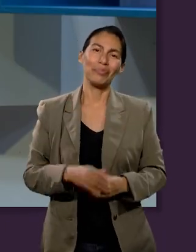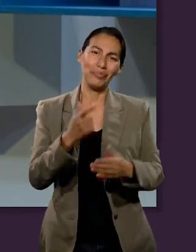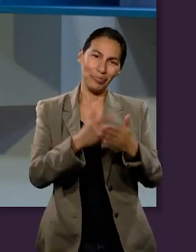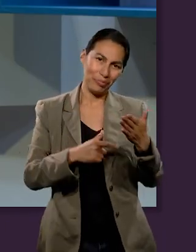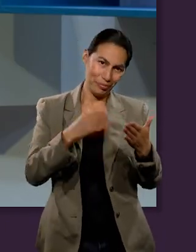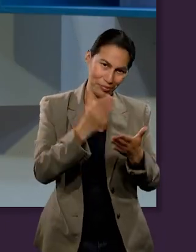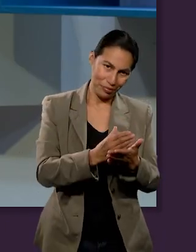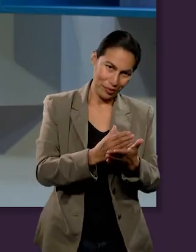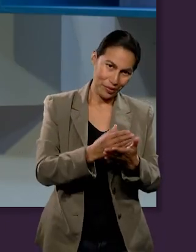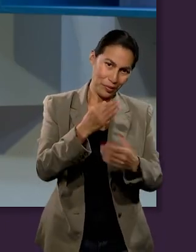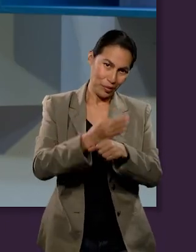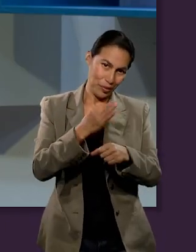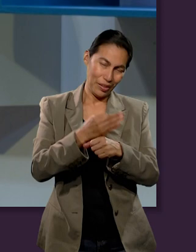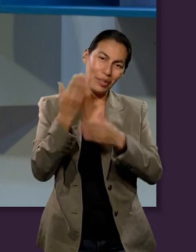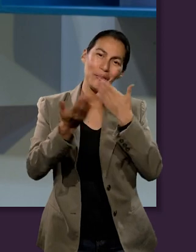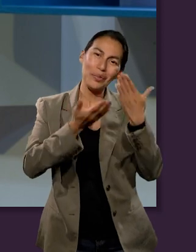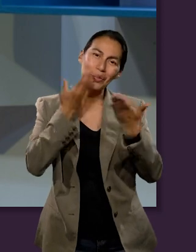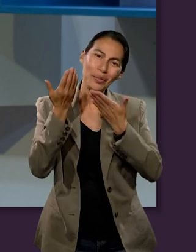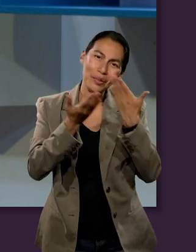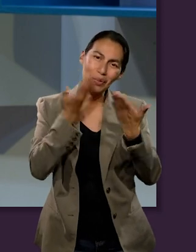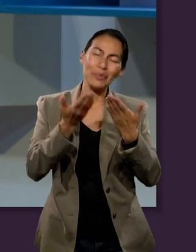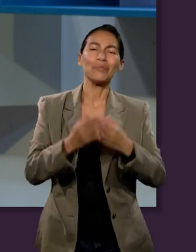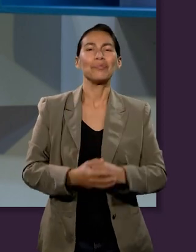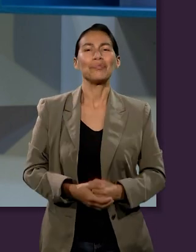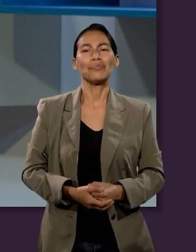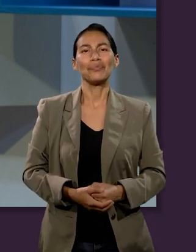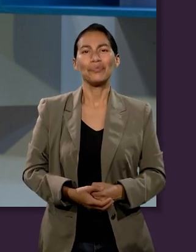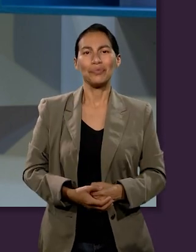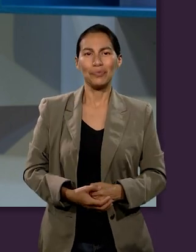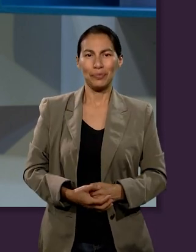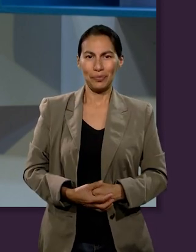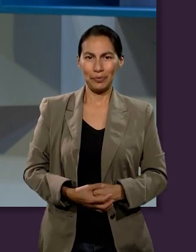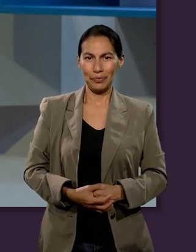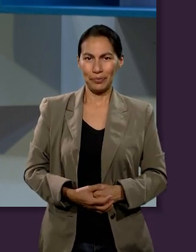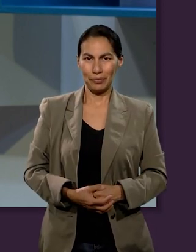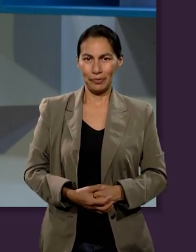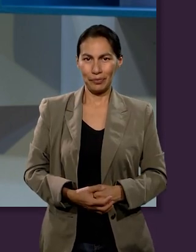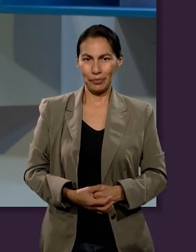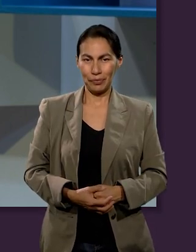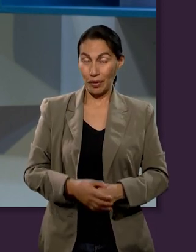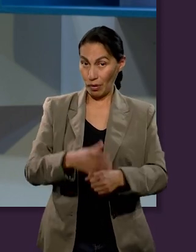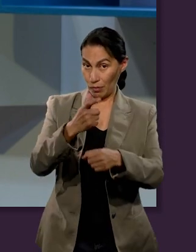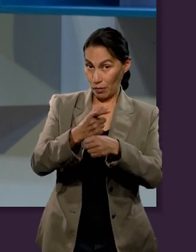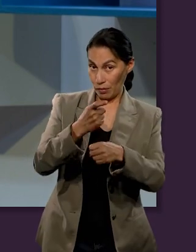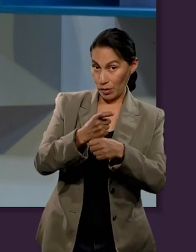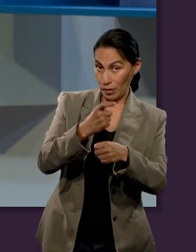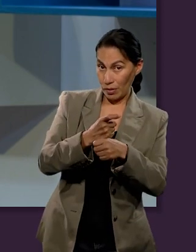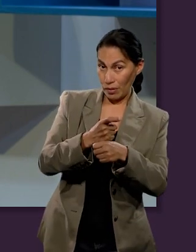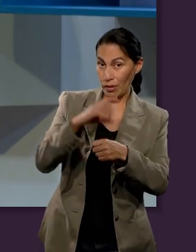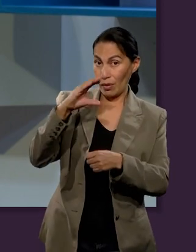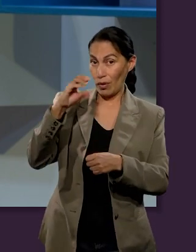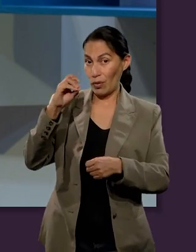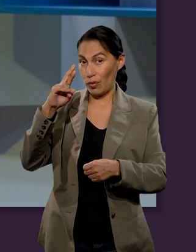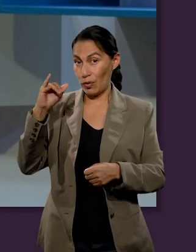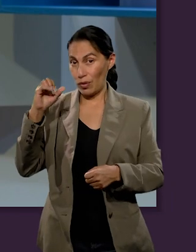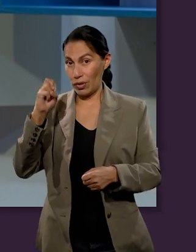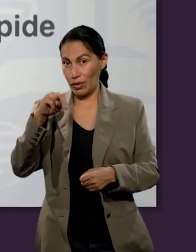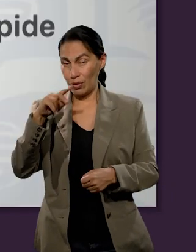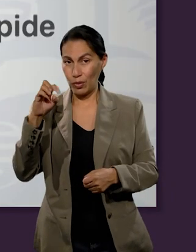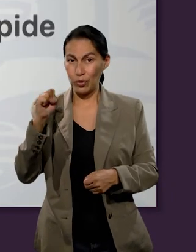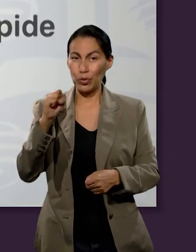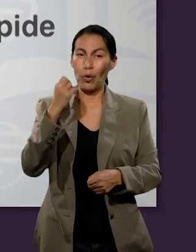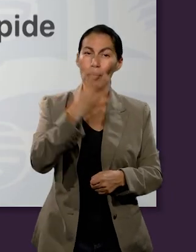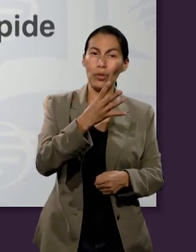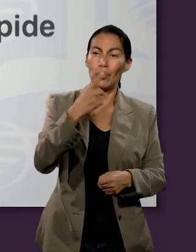otro de nuestros expertos y nos ayude a clarificar un poco la lección que estamos estudiando en esta hora.